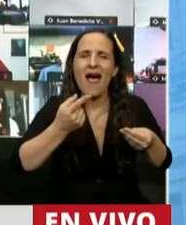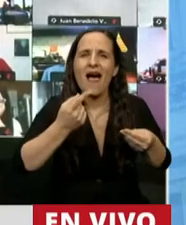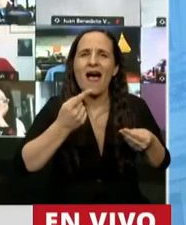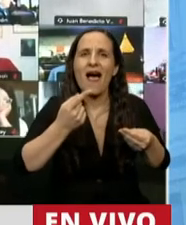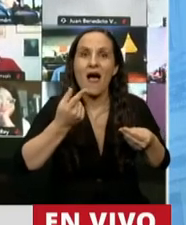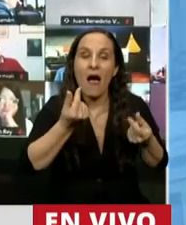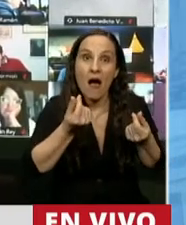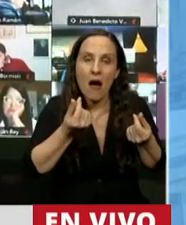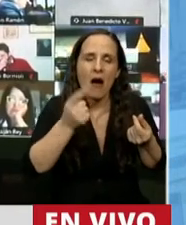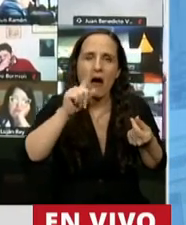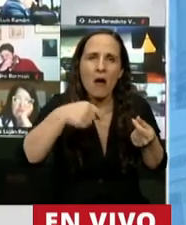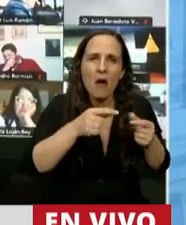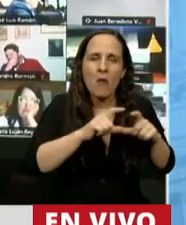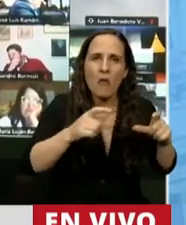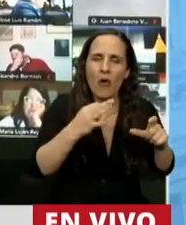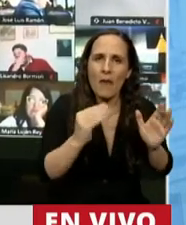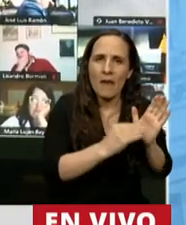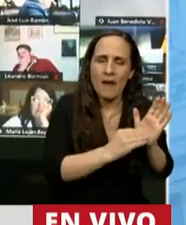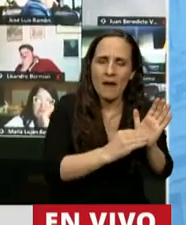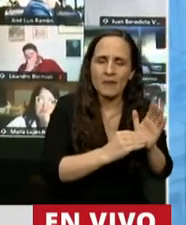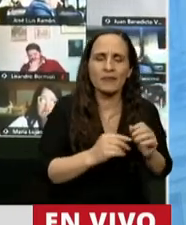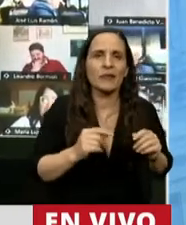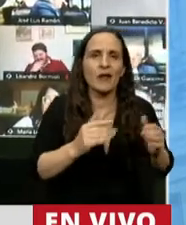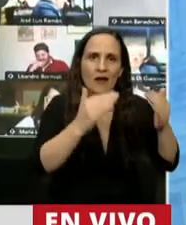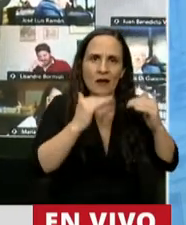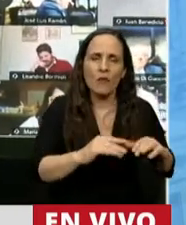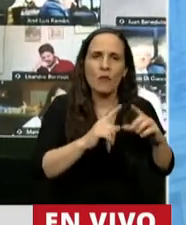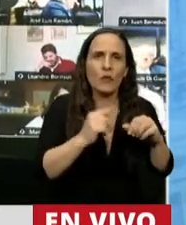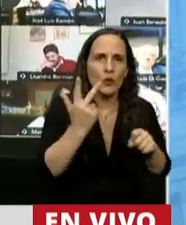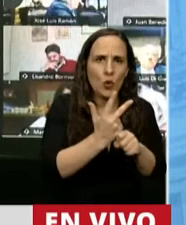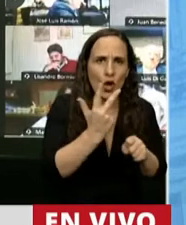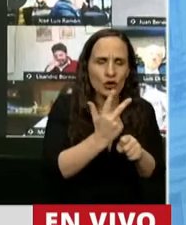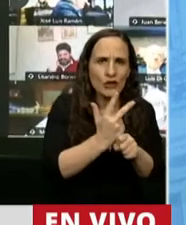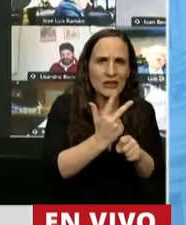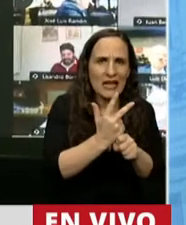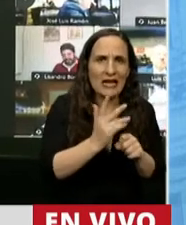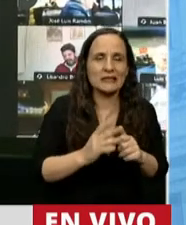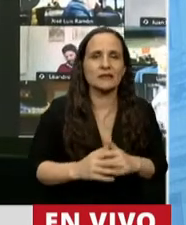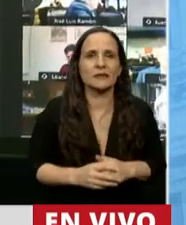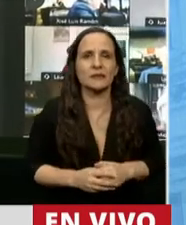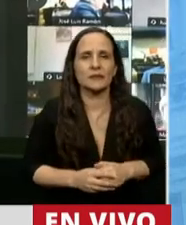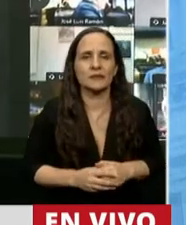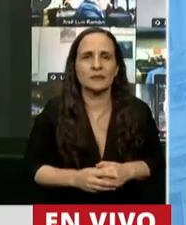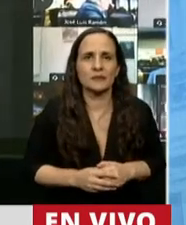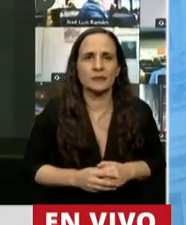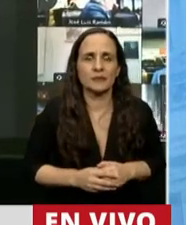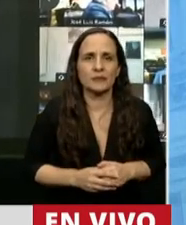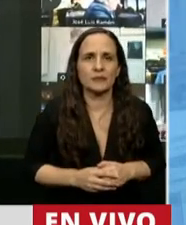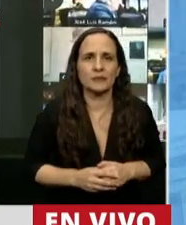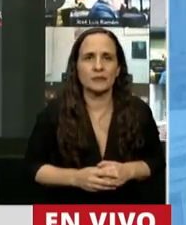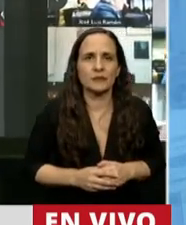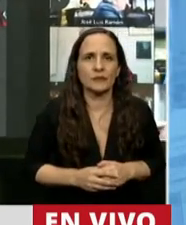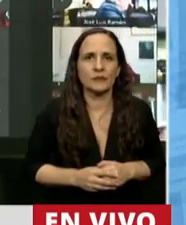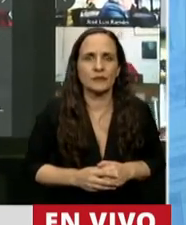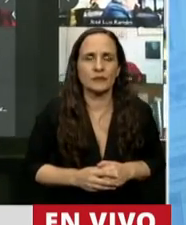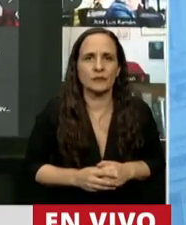denunciados. El artículo 3 prevé el caso,